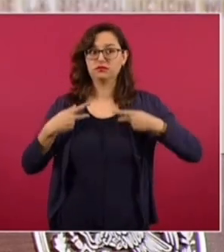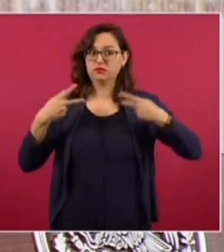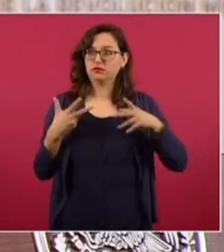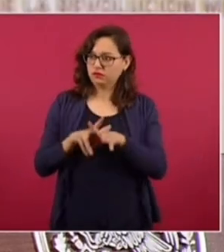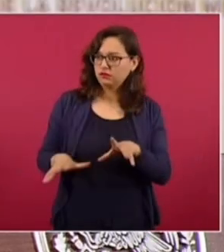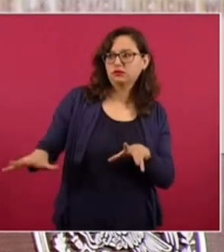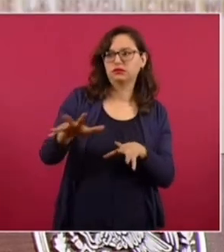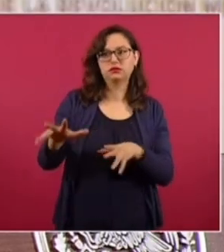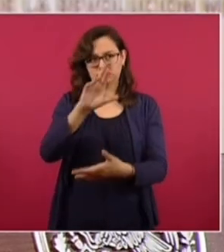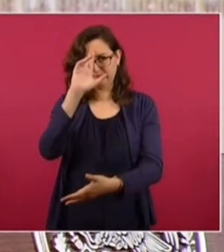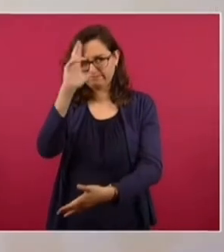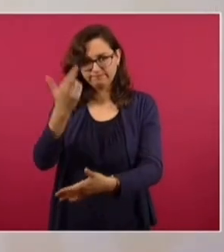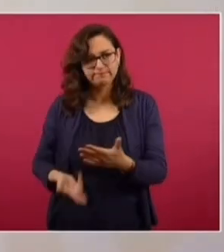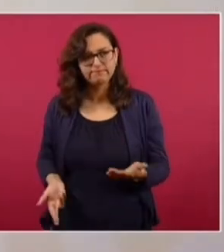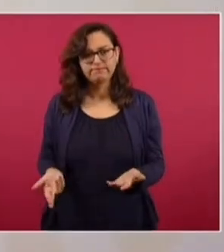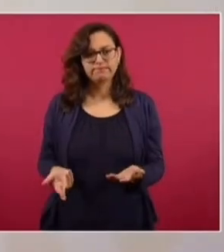sus pueblos.